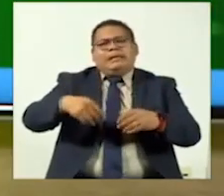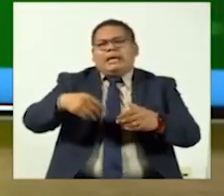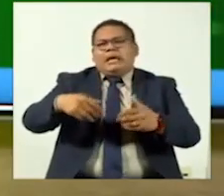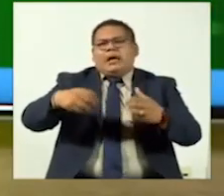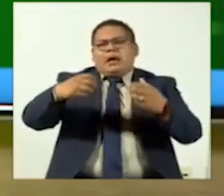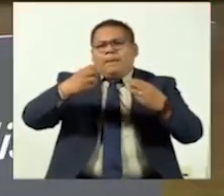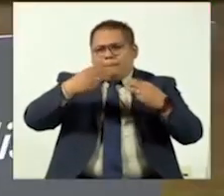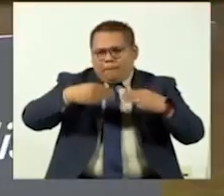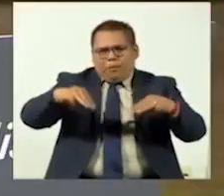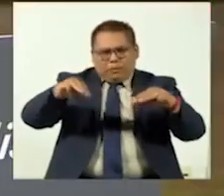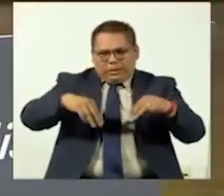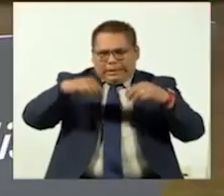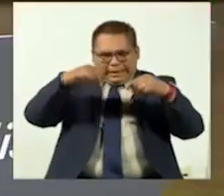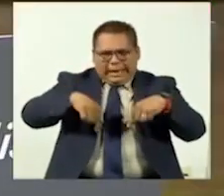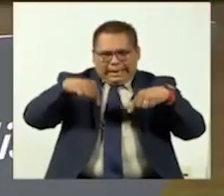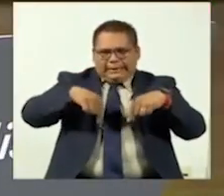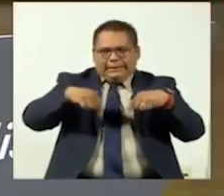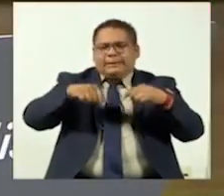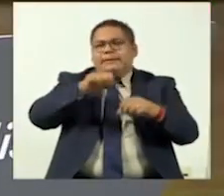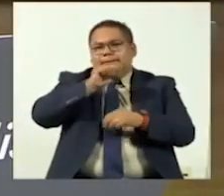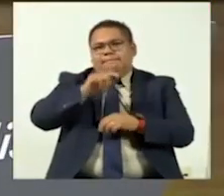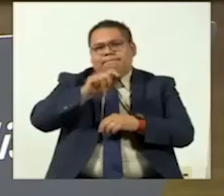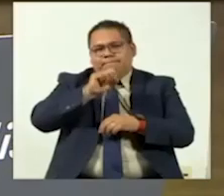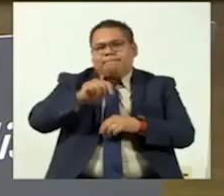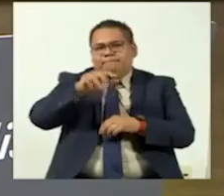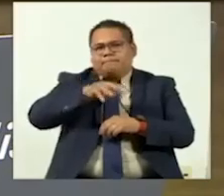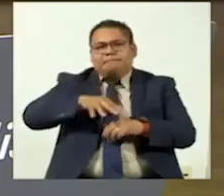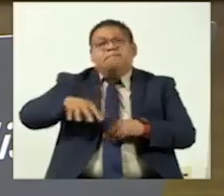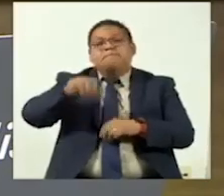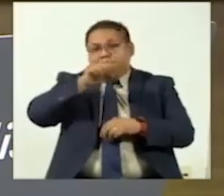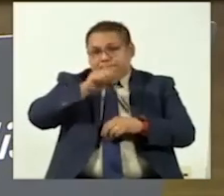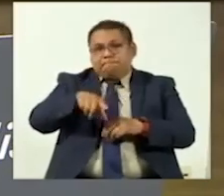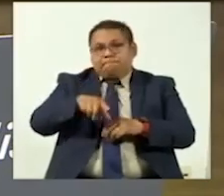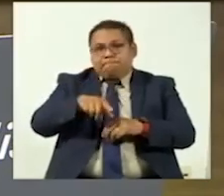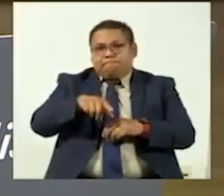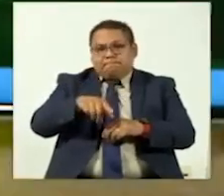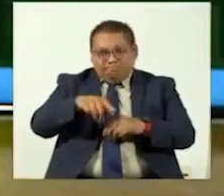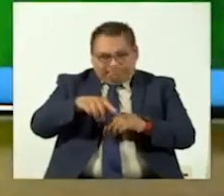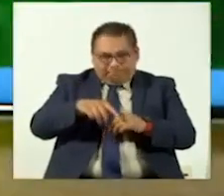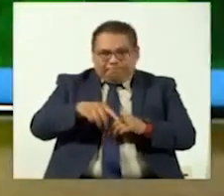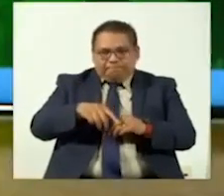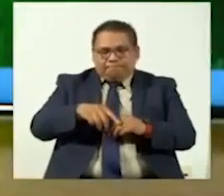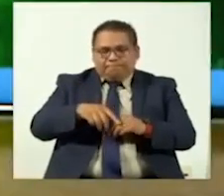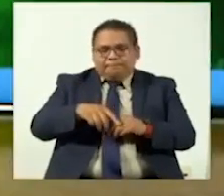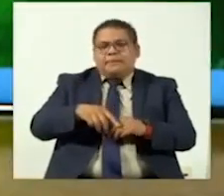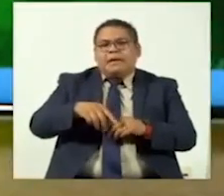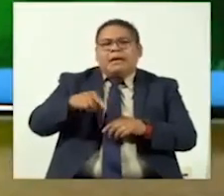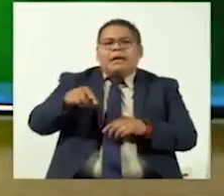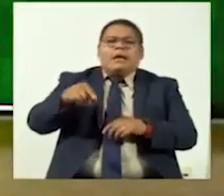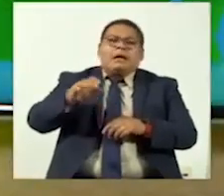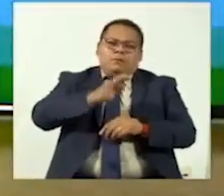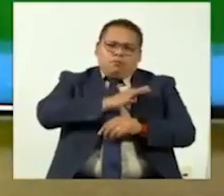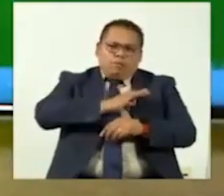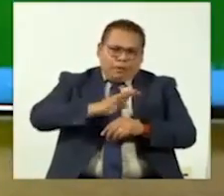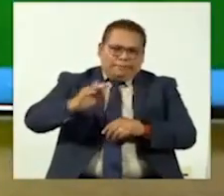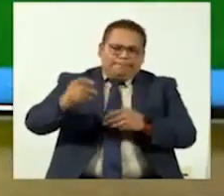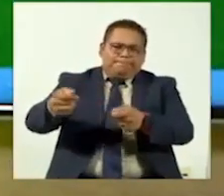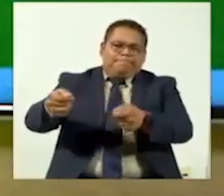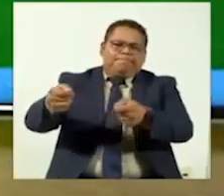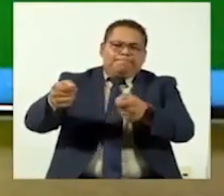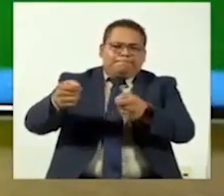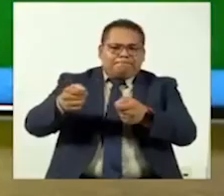aquí en Jalisco y su entorno musical, su escena, sea dentro del Estado, pues, tiene